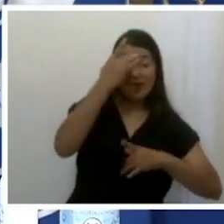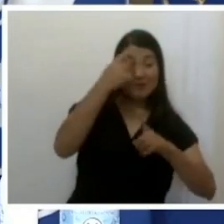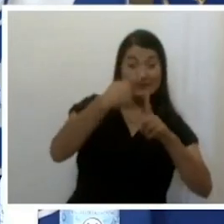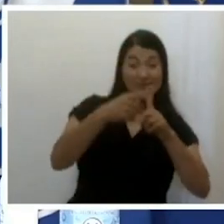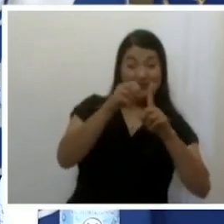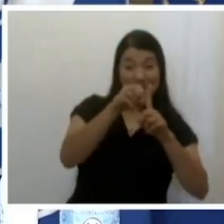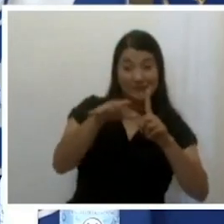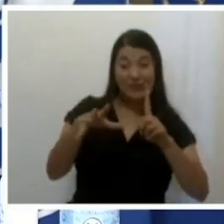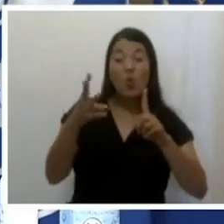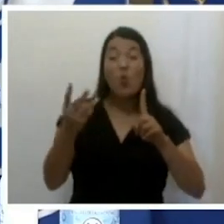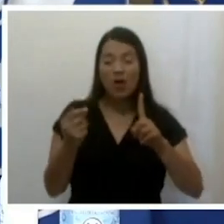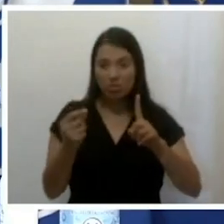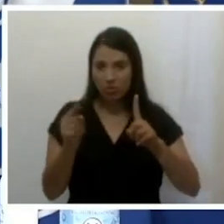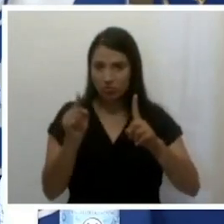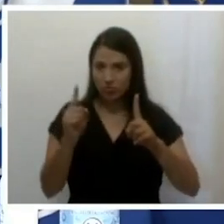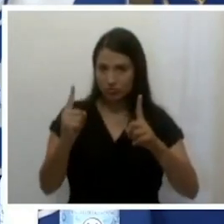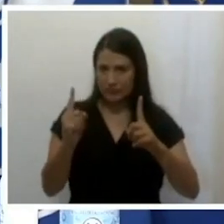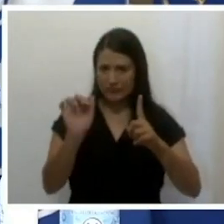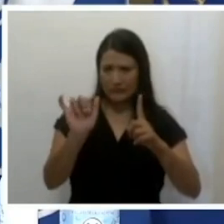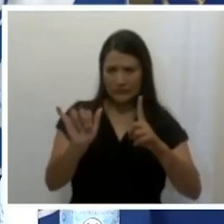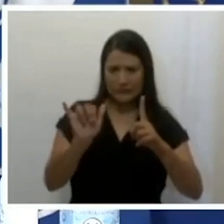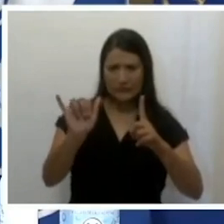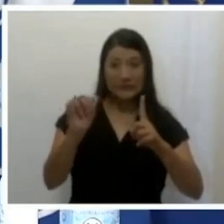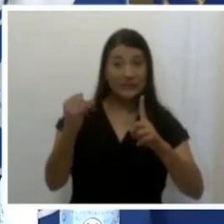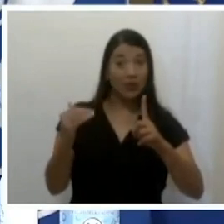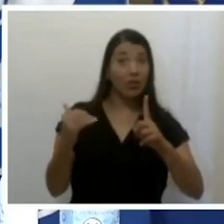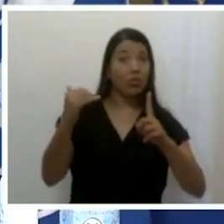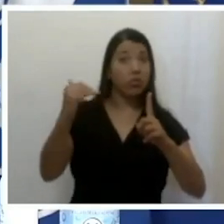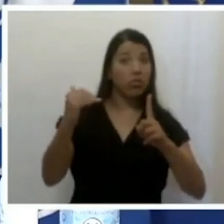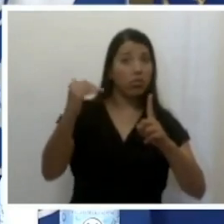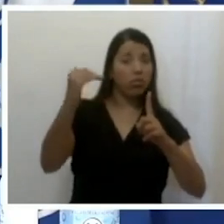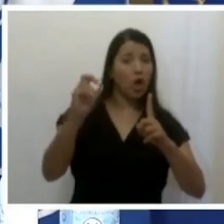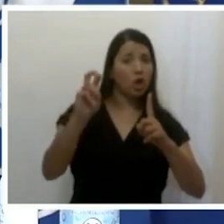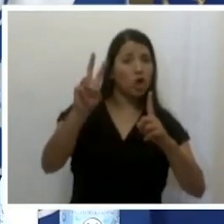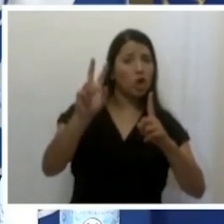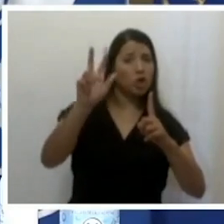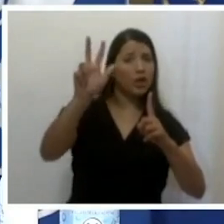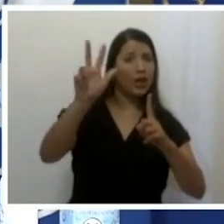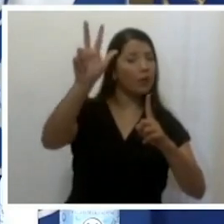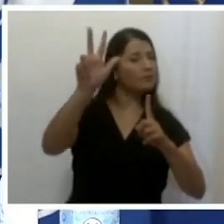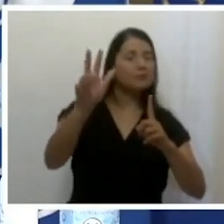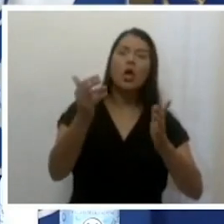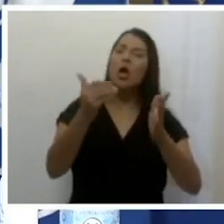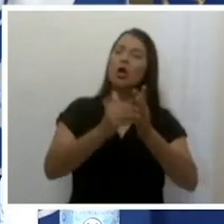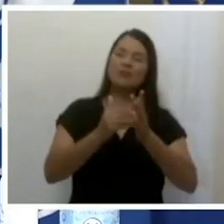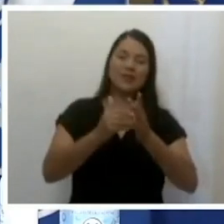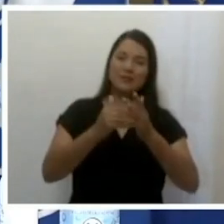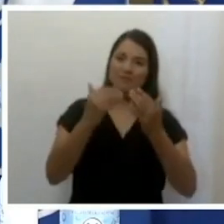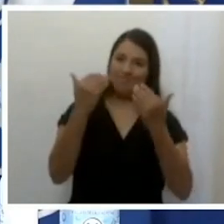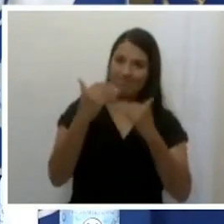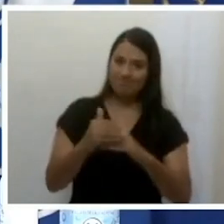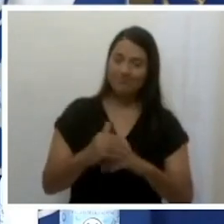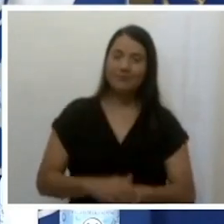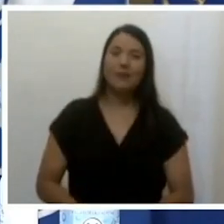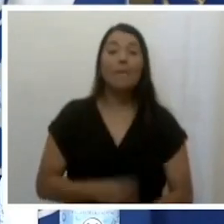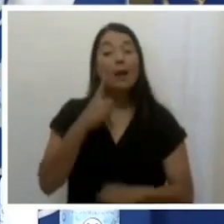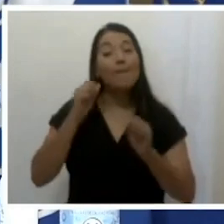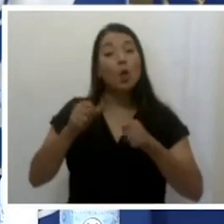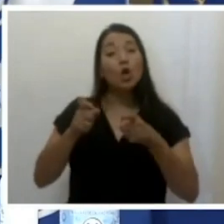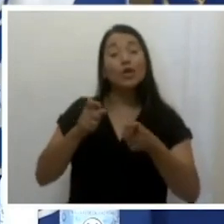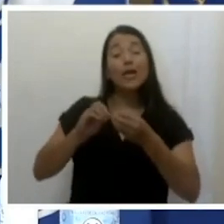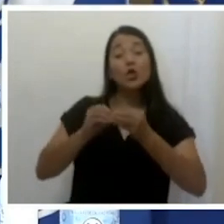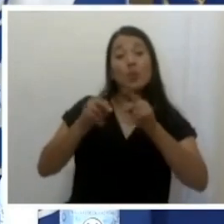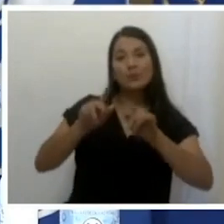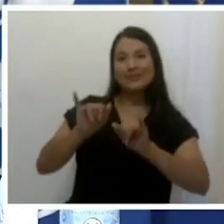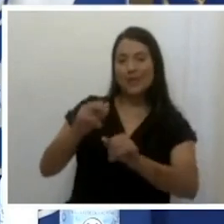un nivel de utilización de hospitales que podamos manejar. Damos por